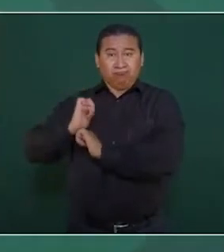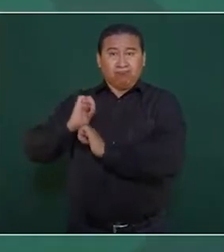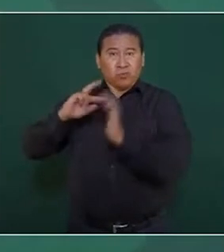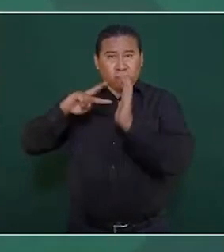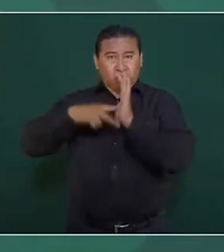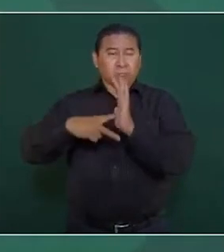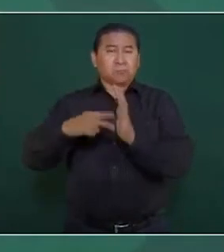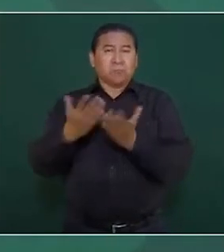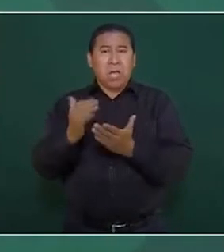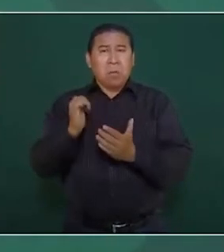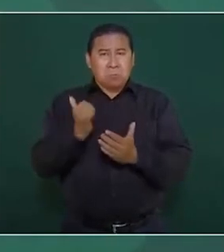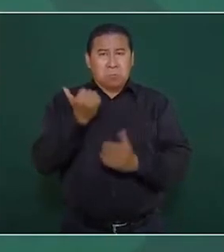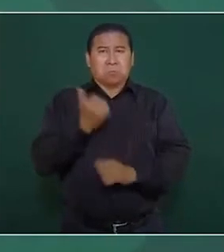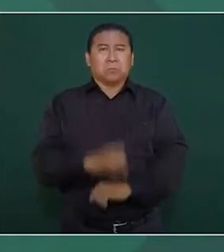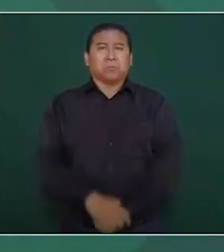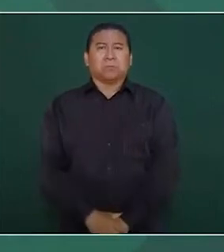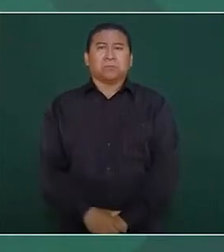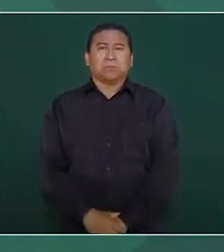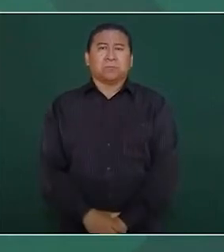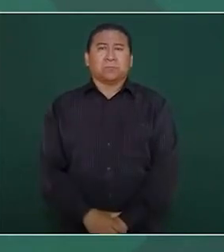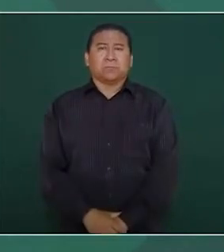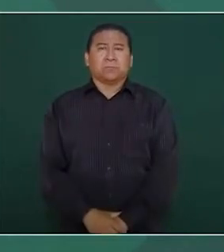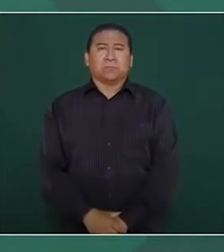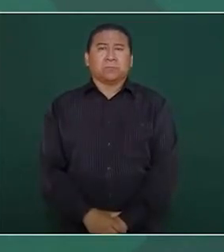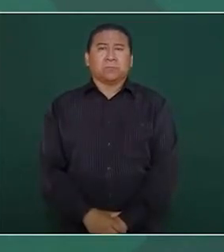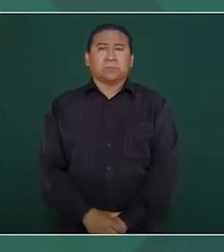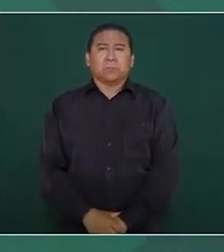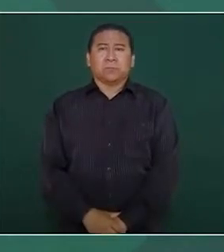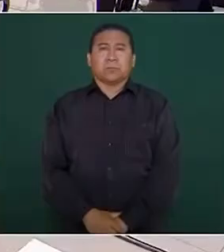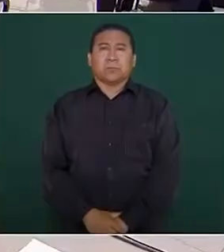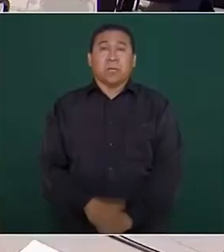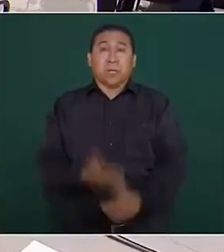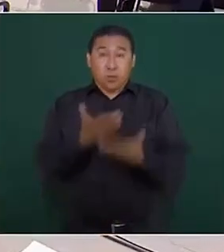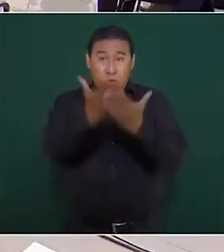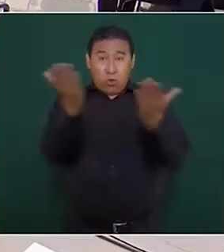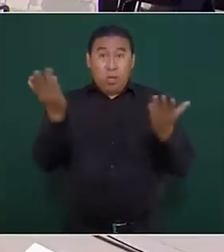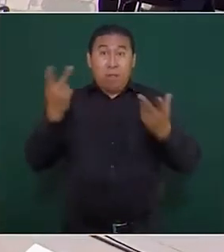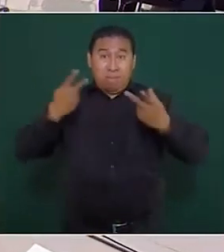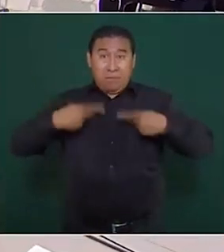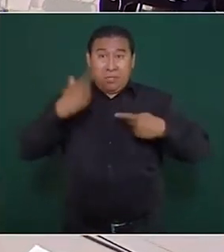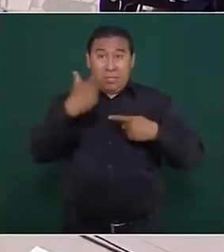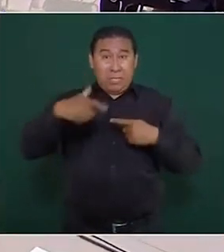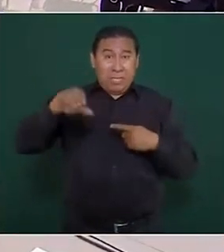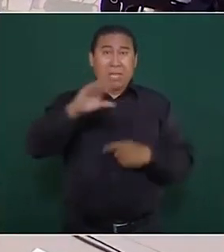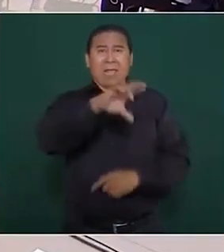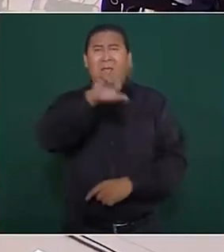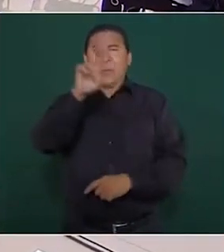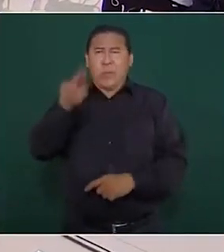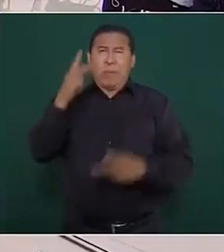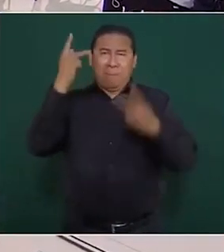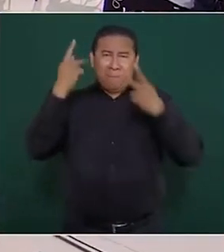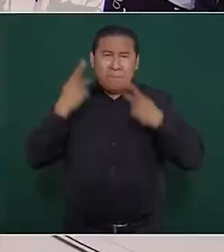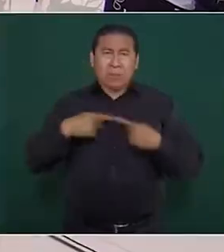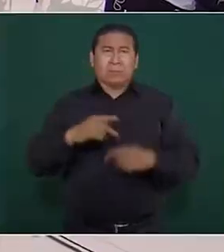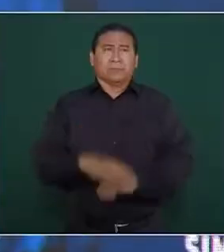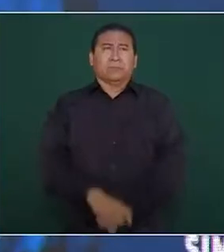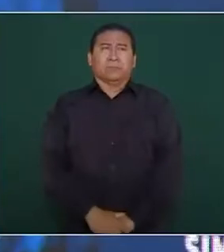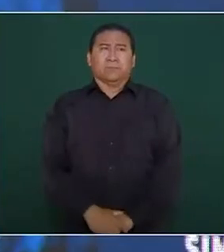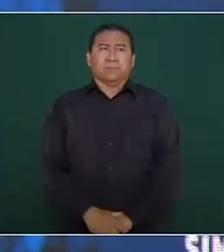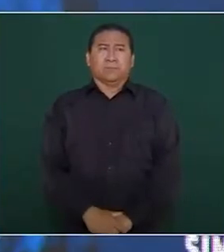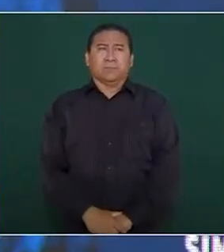también aprovechar para decirle a la gente de Quintana Roo, la gente de Cancún que